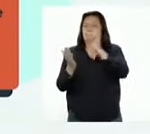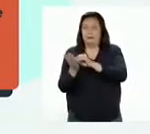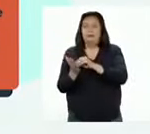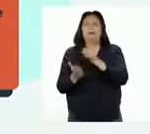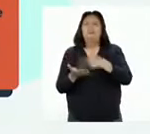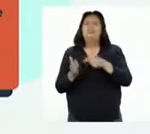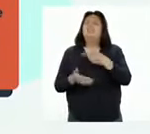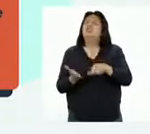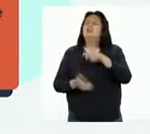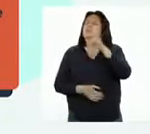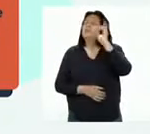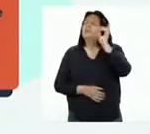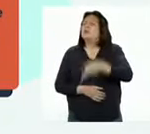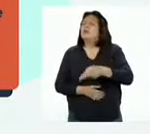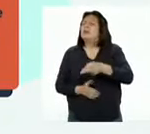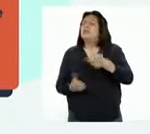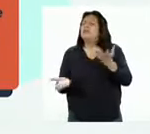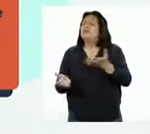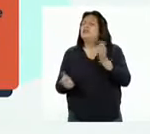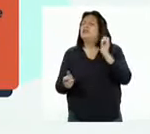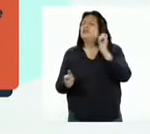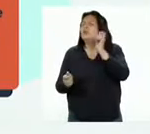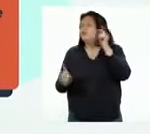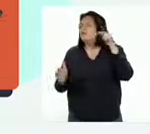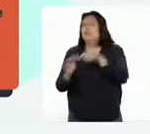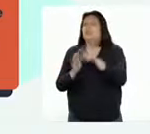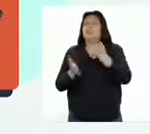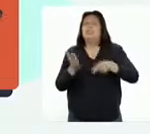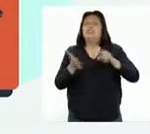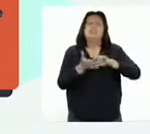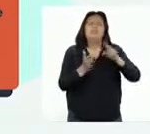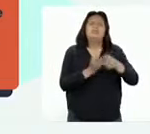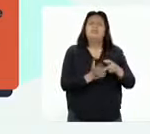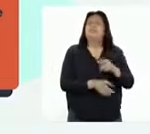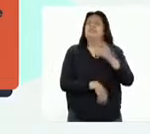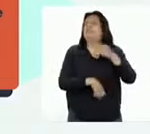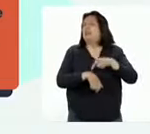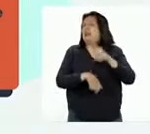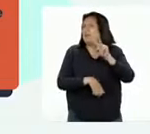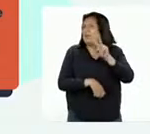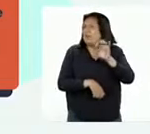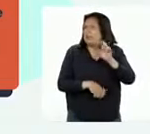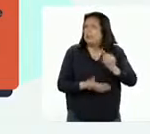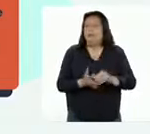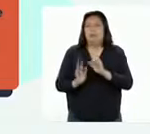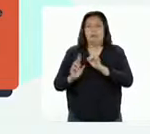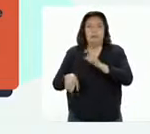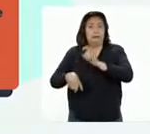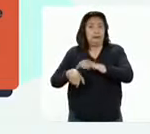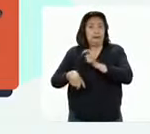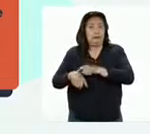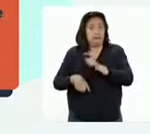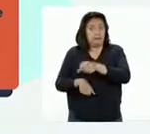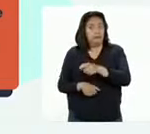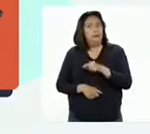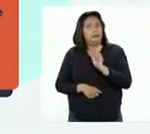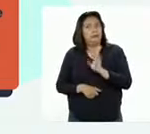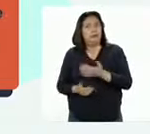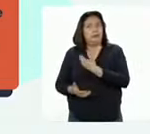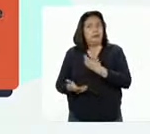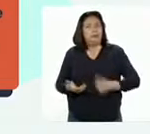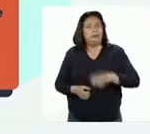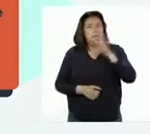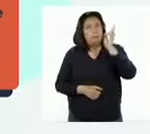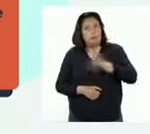pregunta sobre la veda. Podría ser, ¿qué es el tiempo de veda? Y la respuesta sería, es la temporada durante la cual el